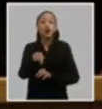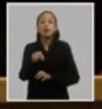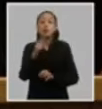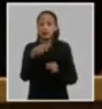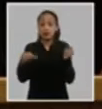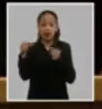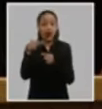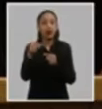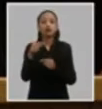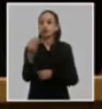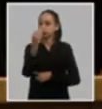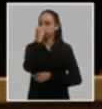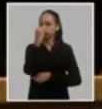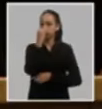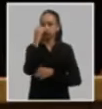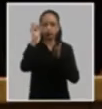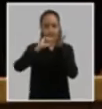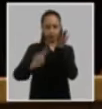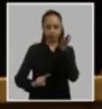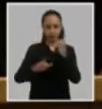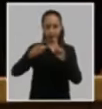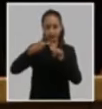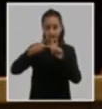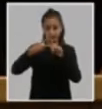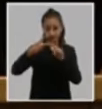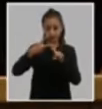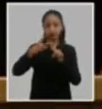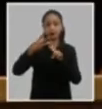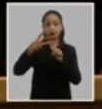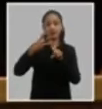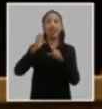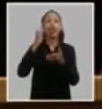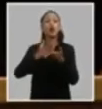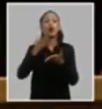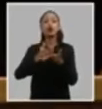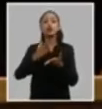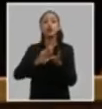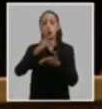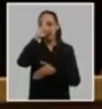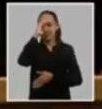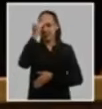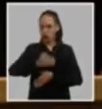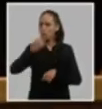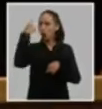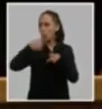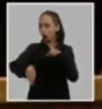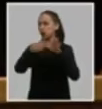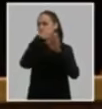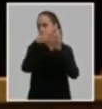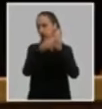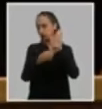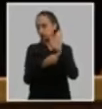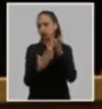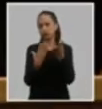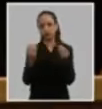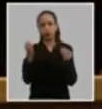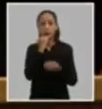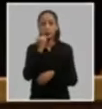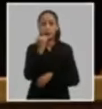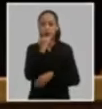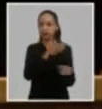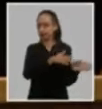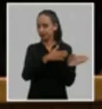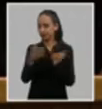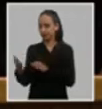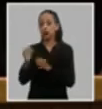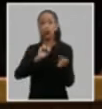seguridad alimentaria y energética la educación y la salud entre otros el control